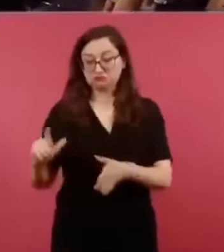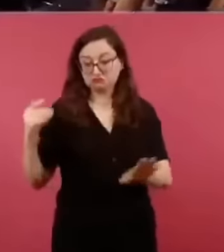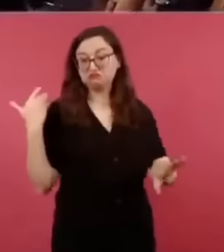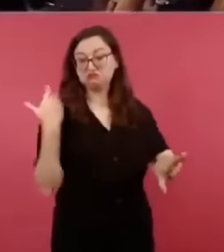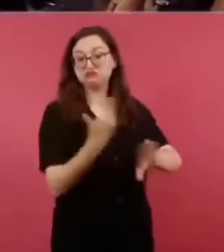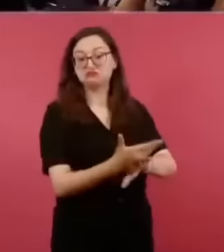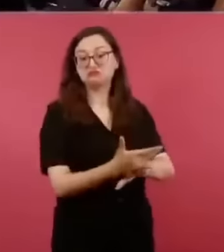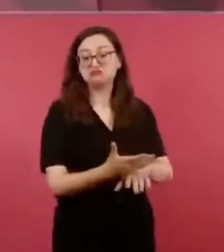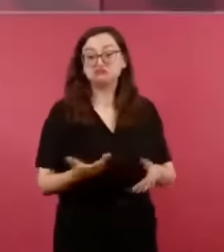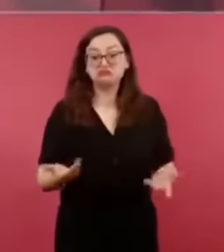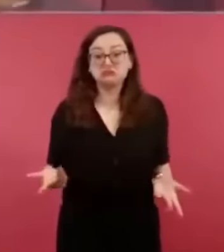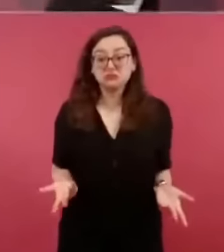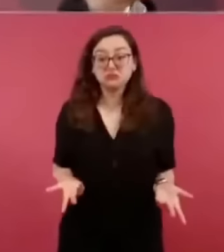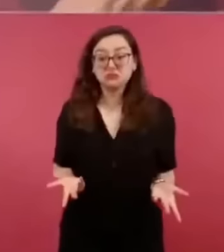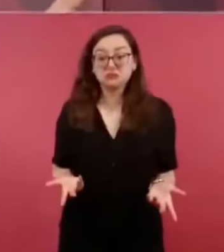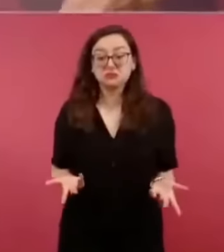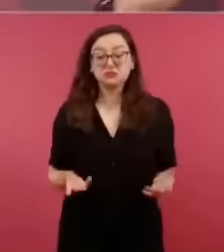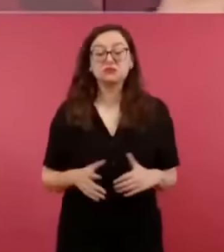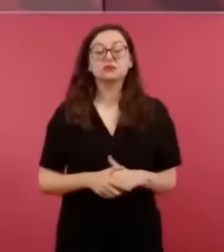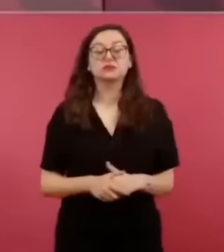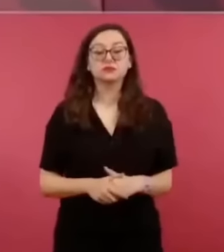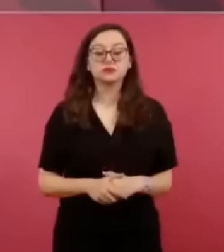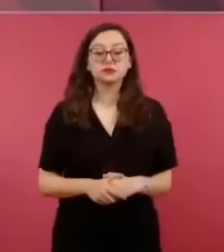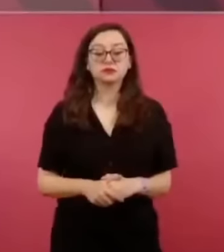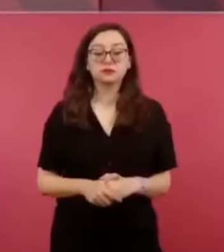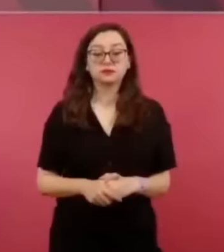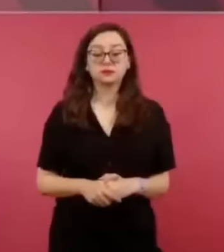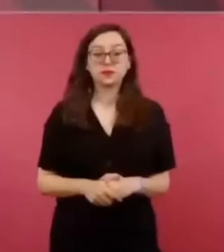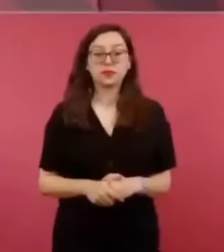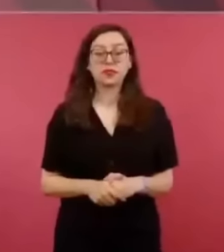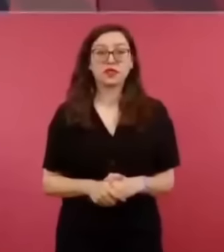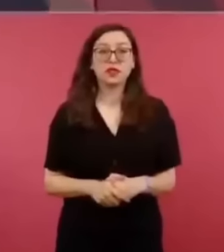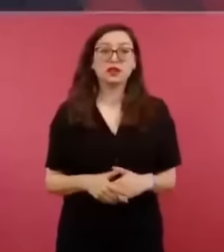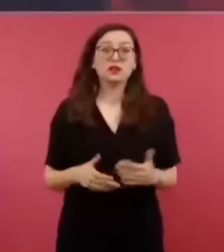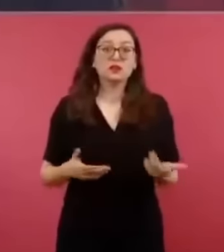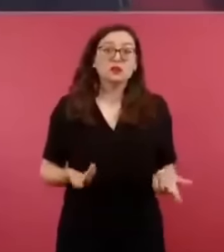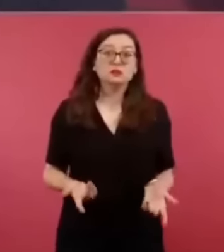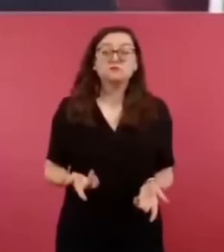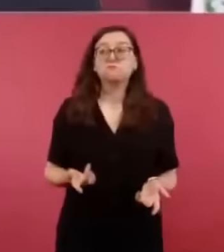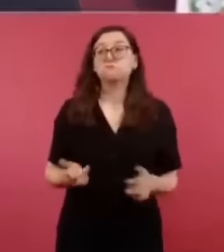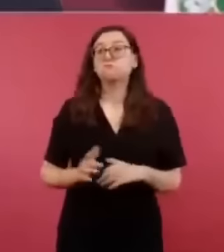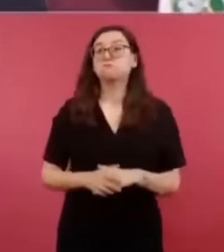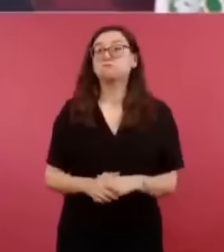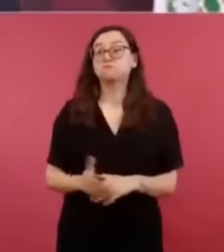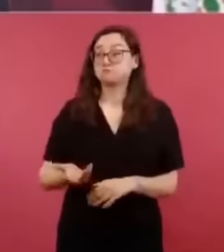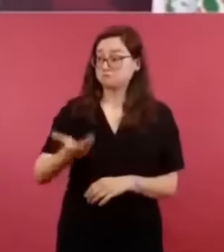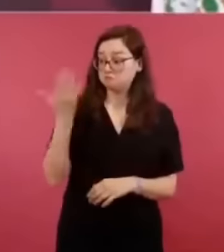ni siquiera hay ahora un Lucas Alamán,